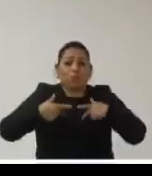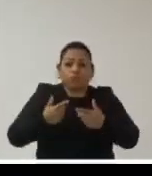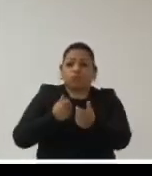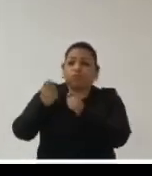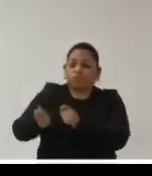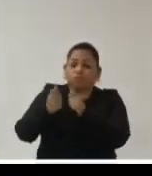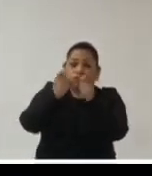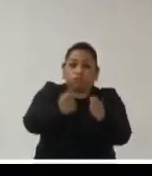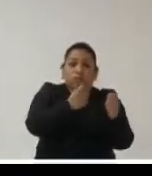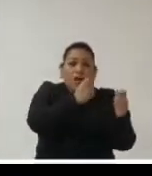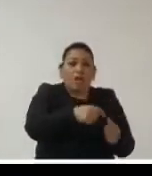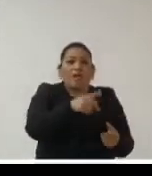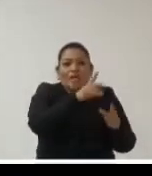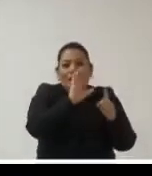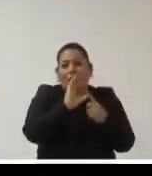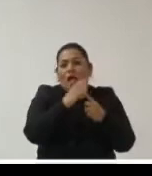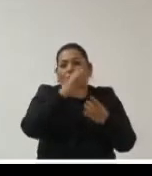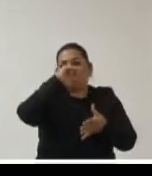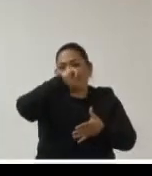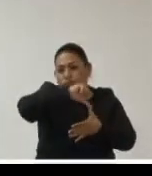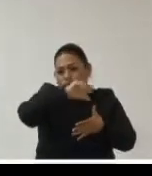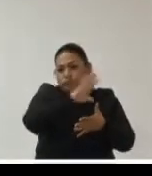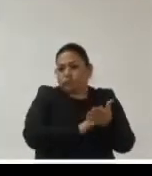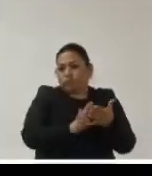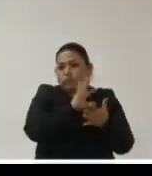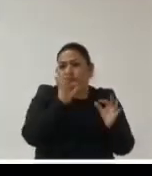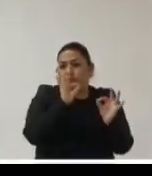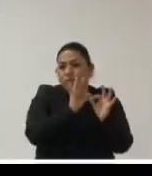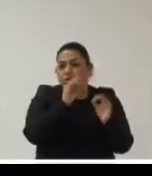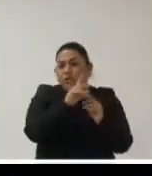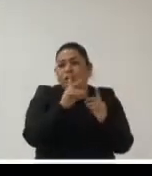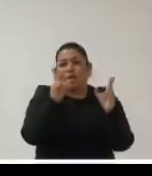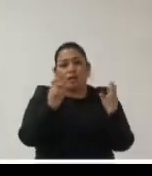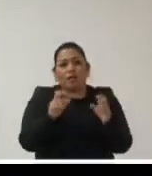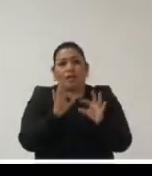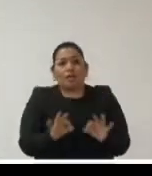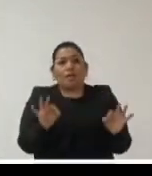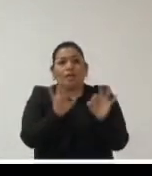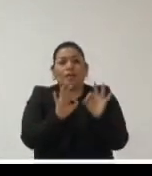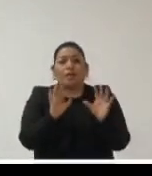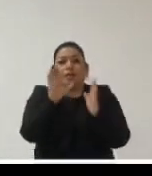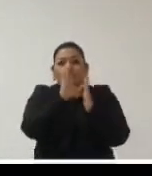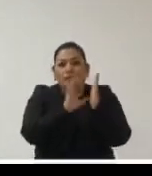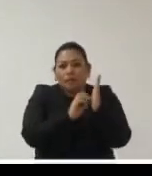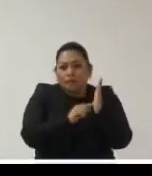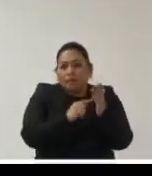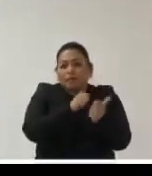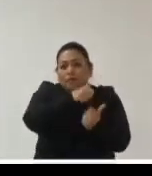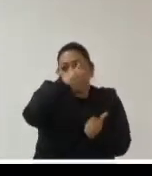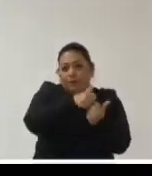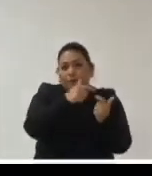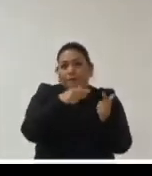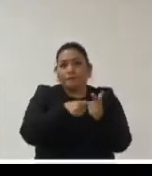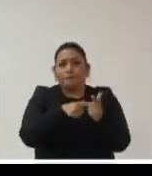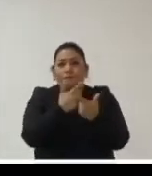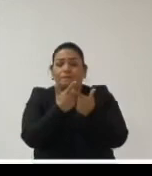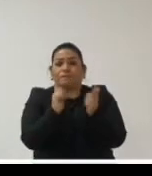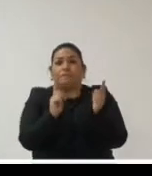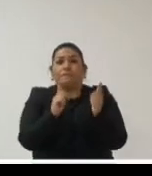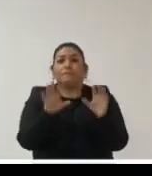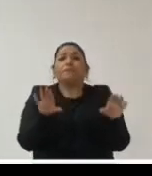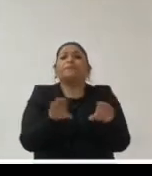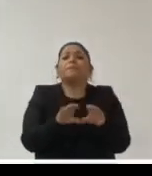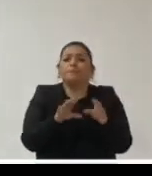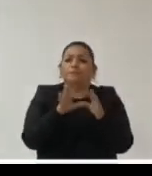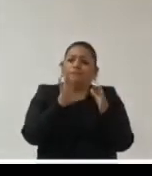la Comisión Interamericana de Derecho Humano ha hecho un punto a propósito de los estados de excepción constitucional y las restricciones a las libertades y cómo